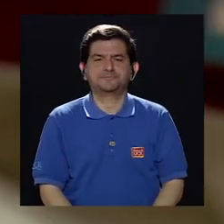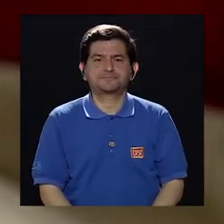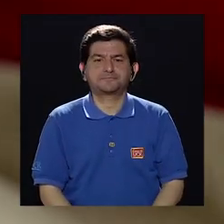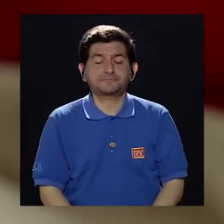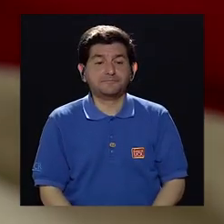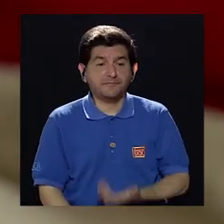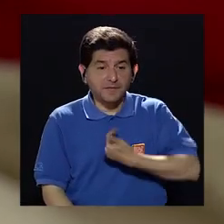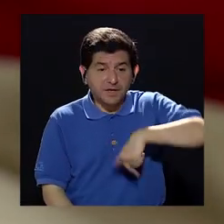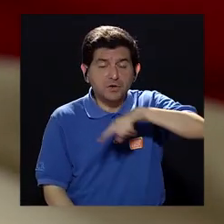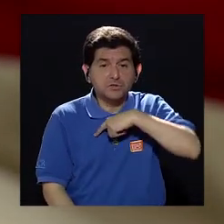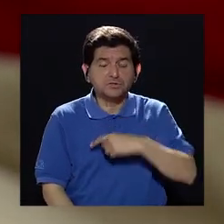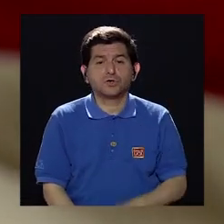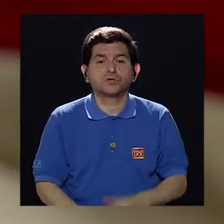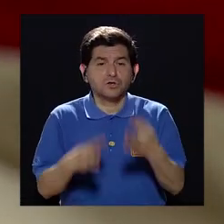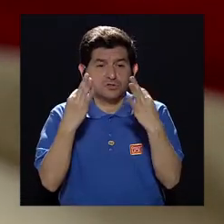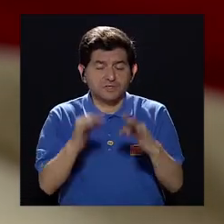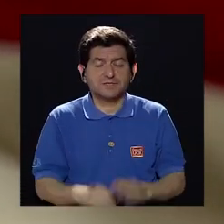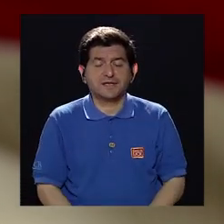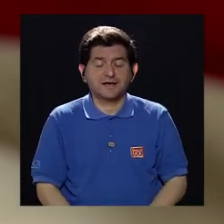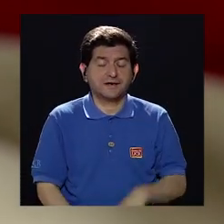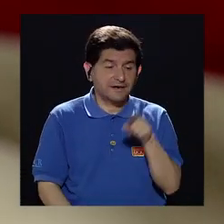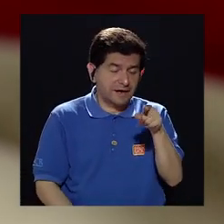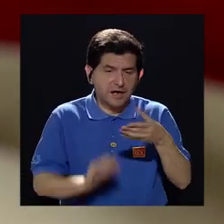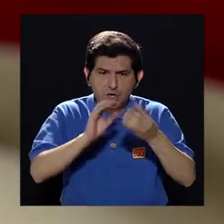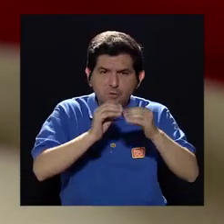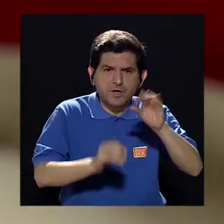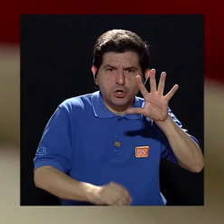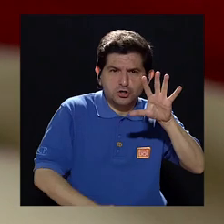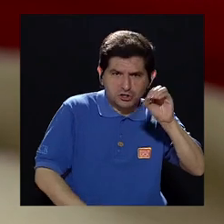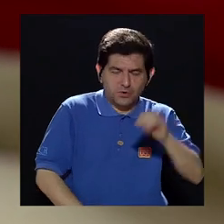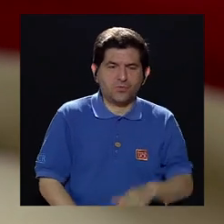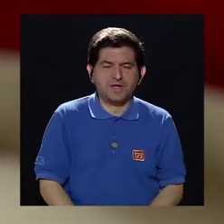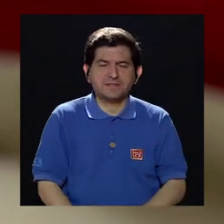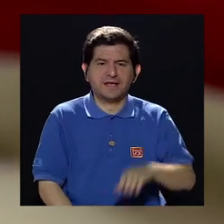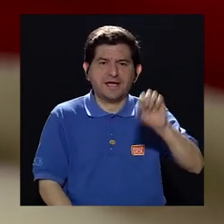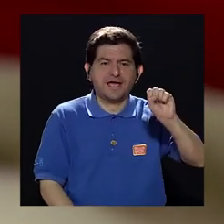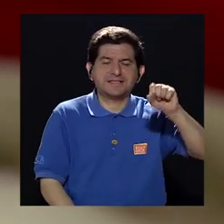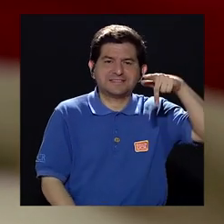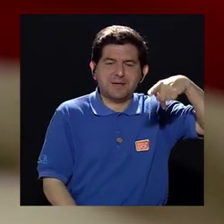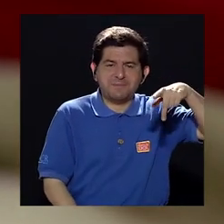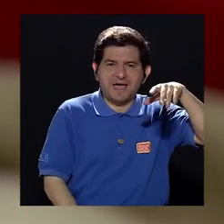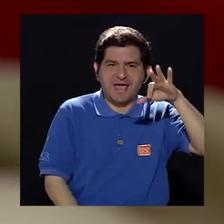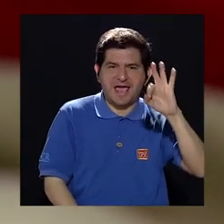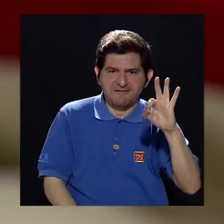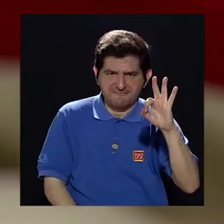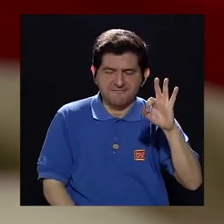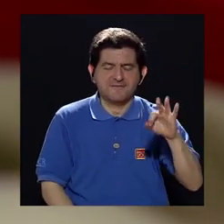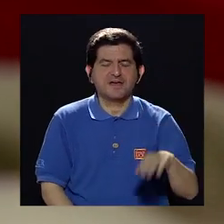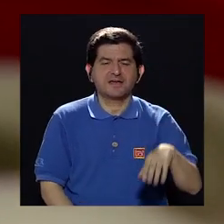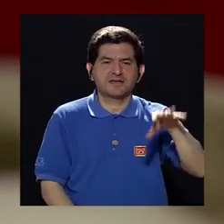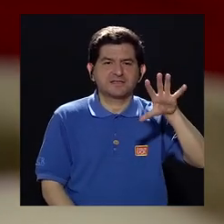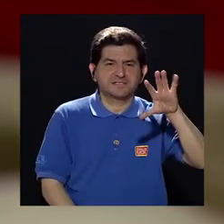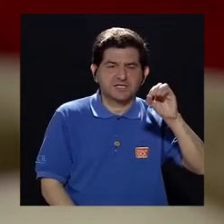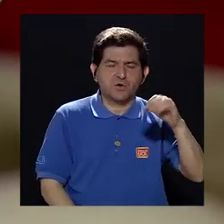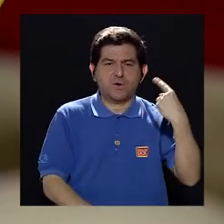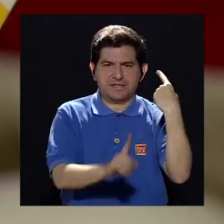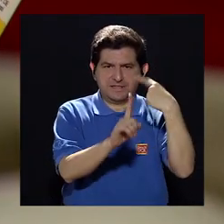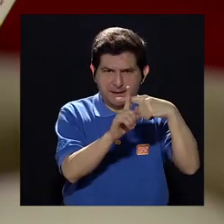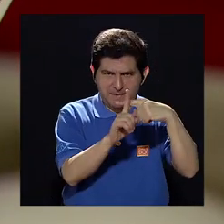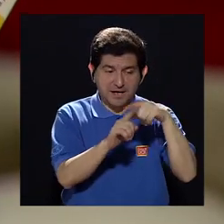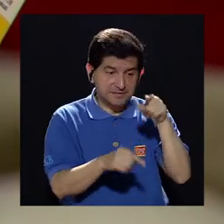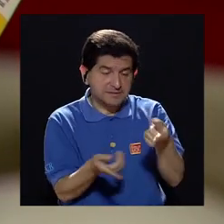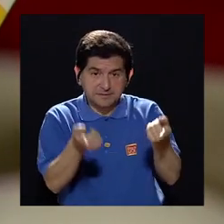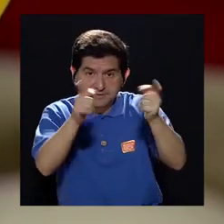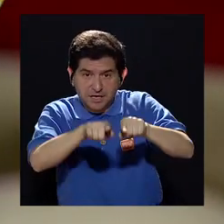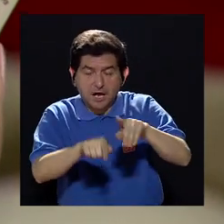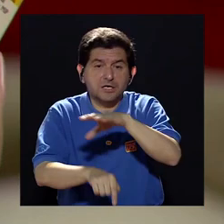Tenemos que buscar que sea 50, que diga SPF 50 más, como